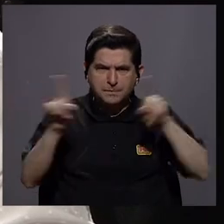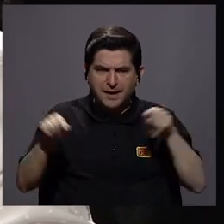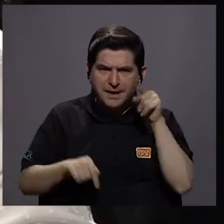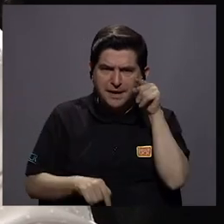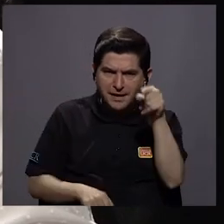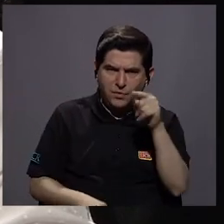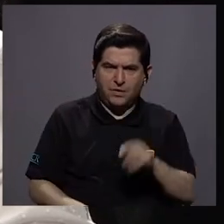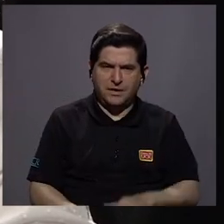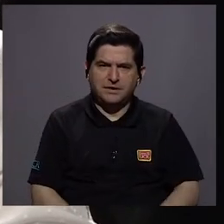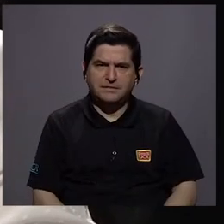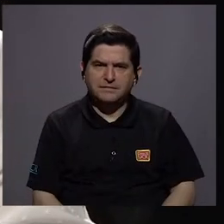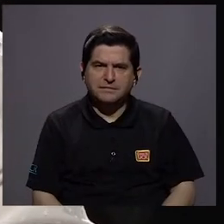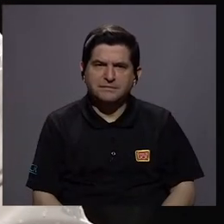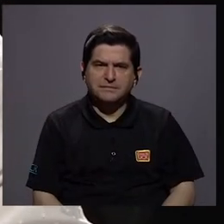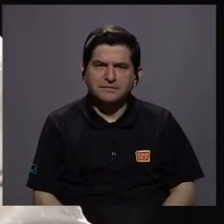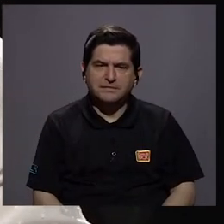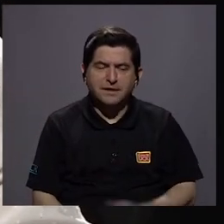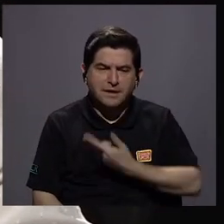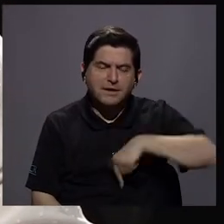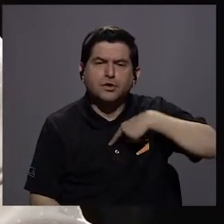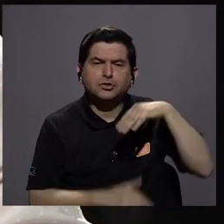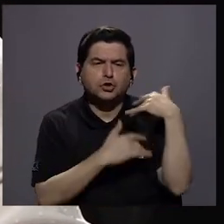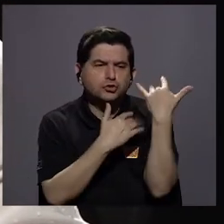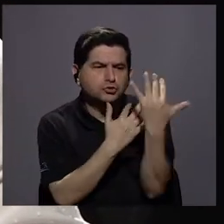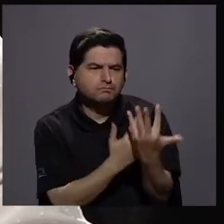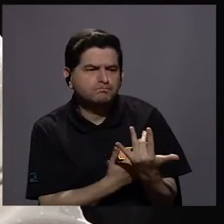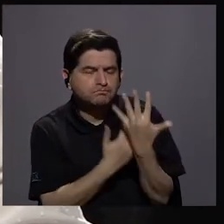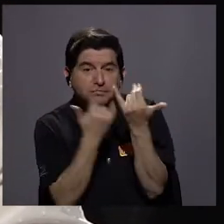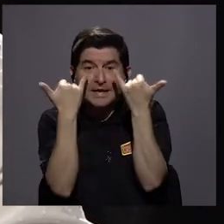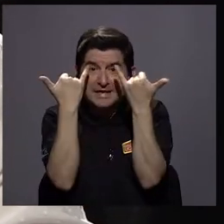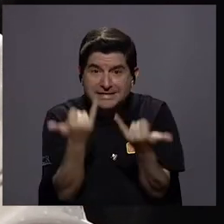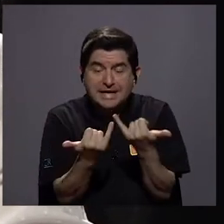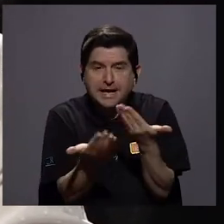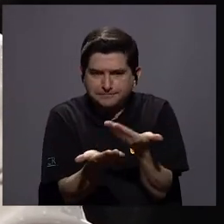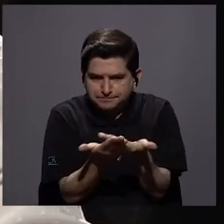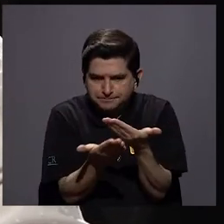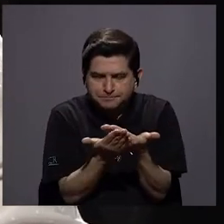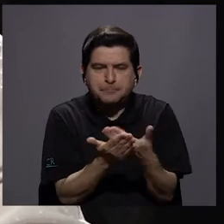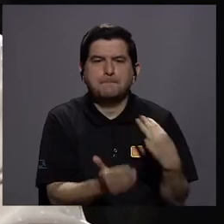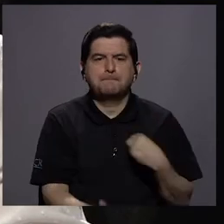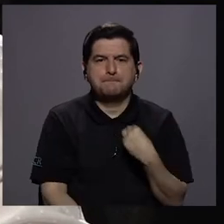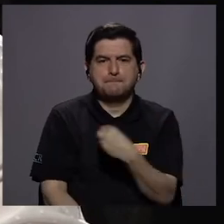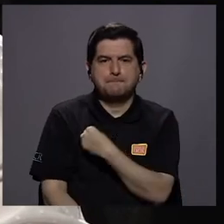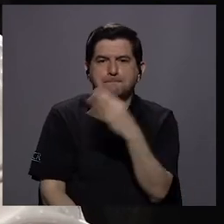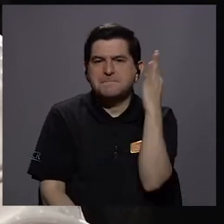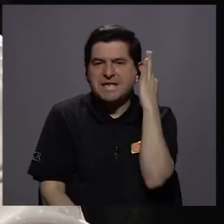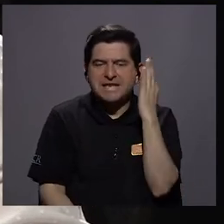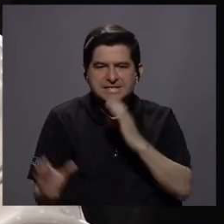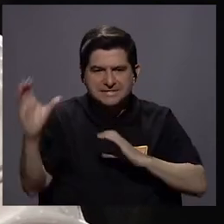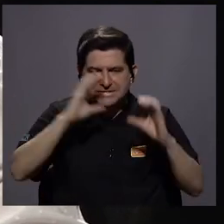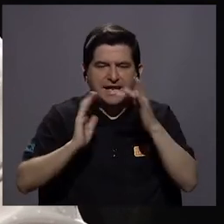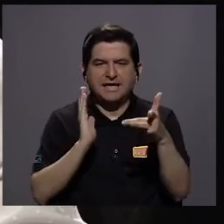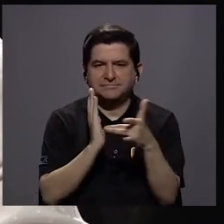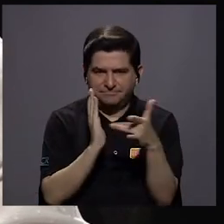esperamos tener, y ya están confirmadas, la Ministra de Ciencia y Tecnología,